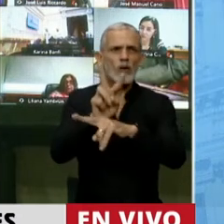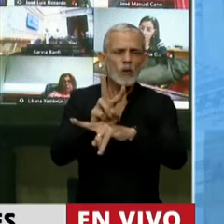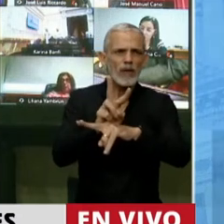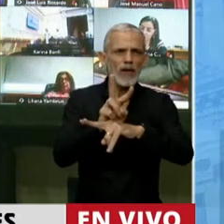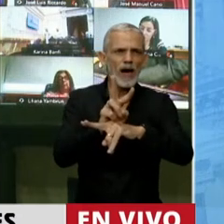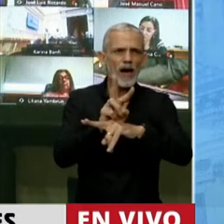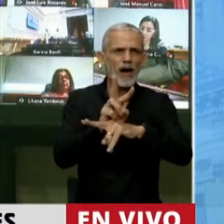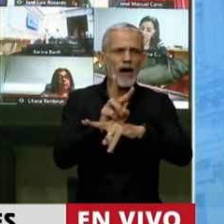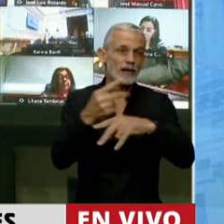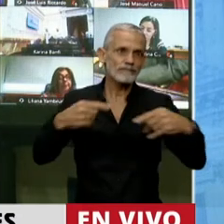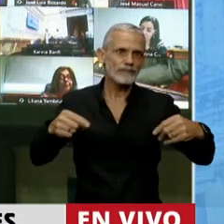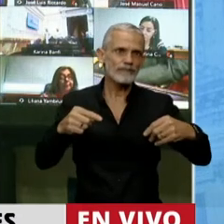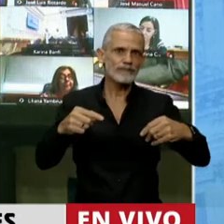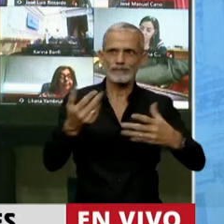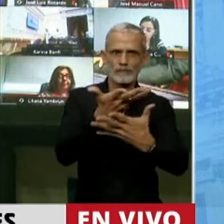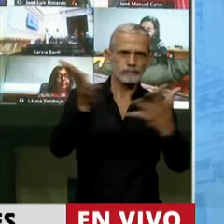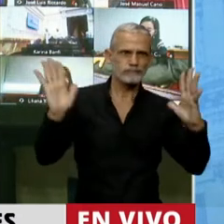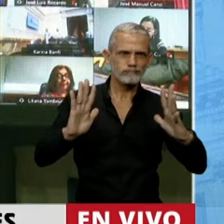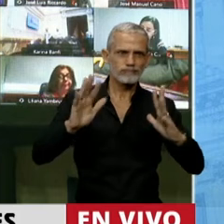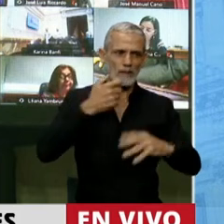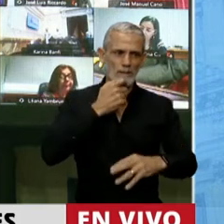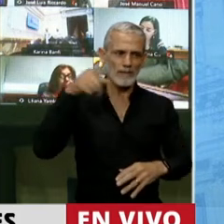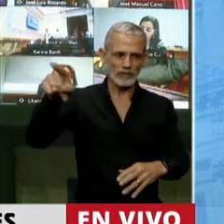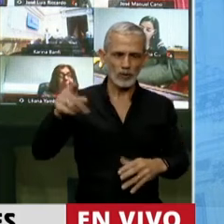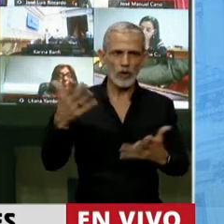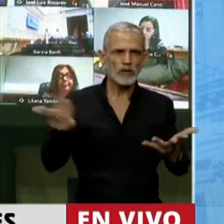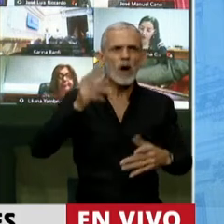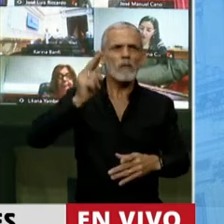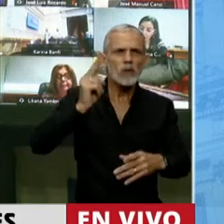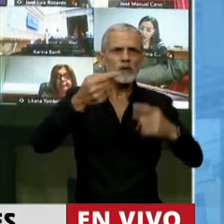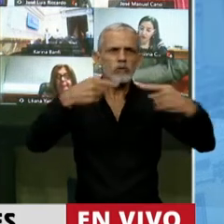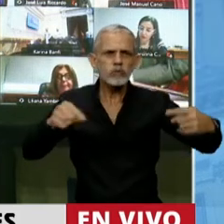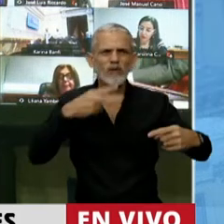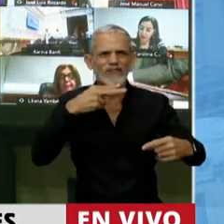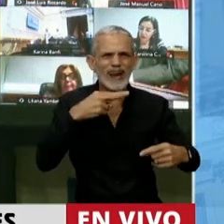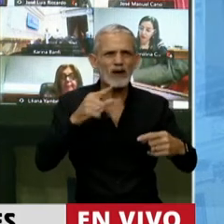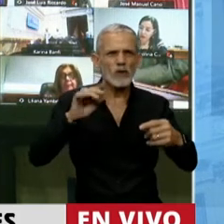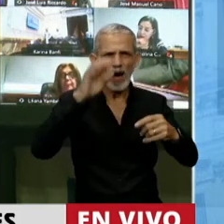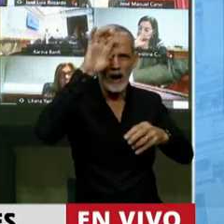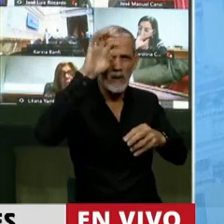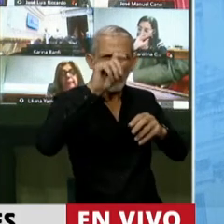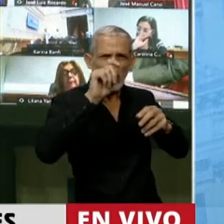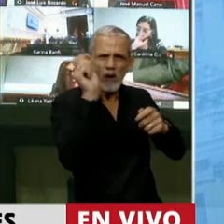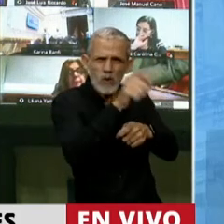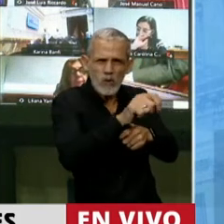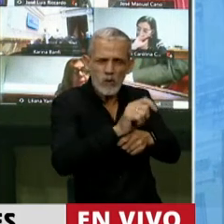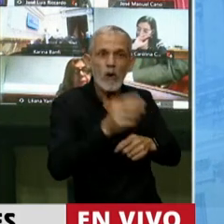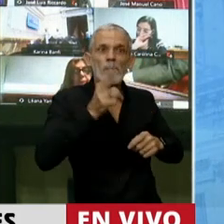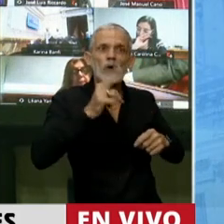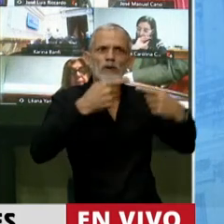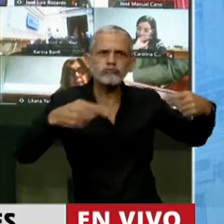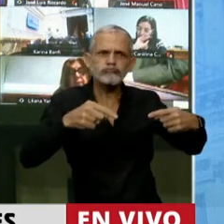el ambiente en Mendoza, que prohíbe el uso de las sustancias tóxicas en la mega minería. Y bueno,